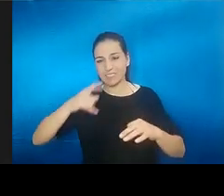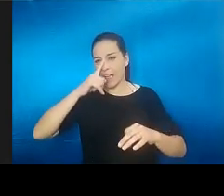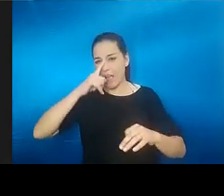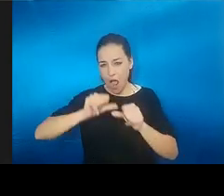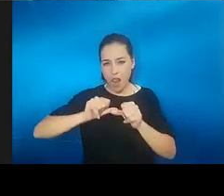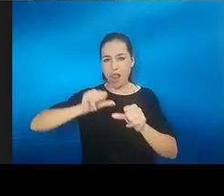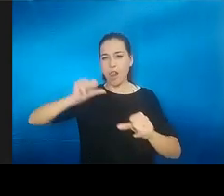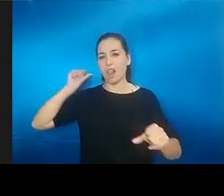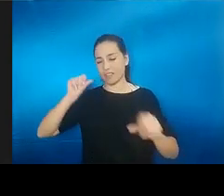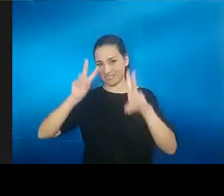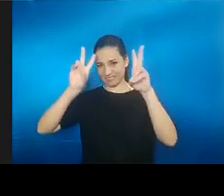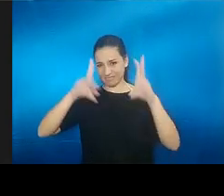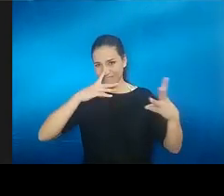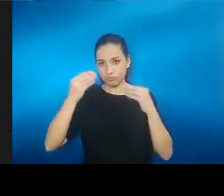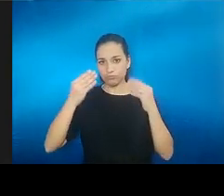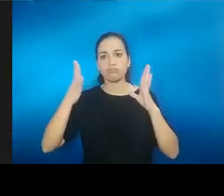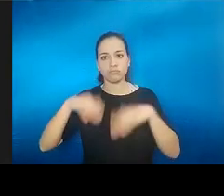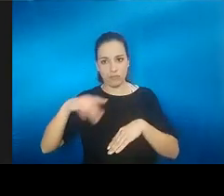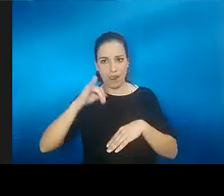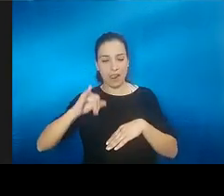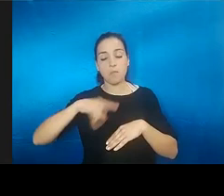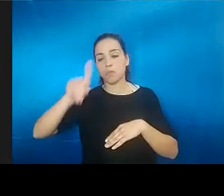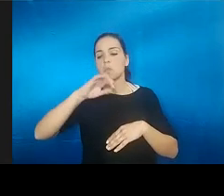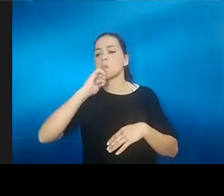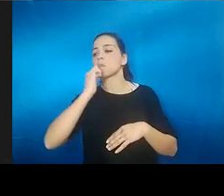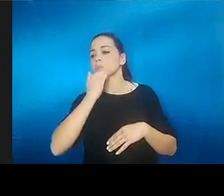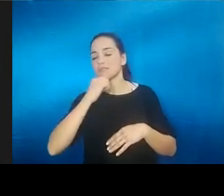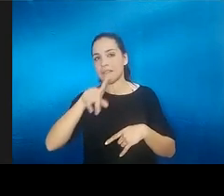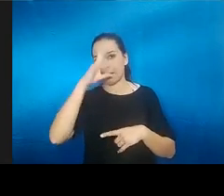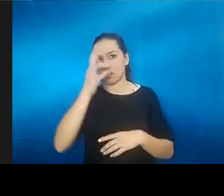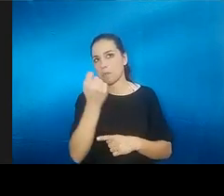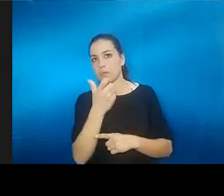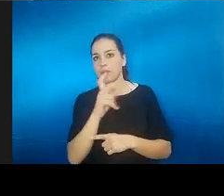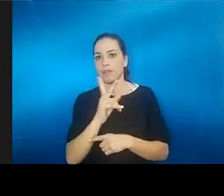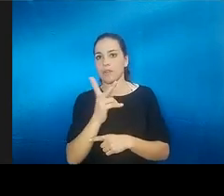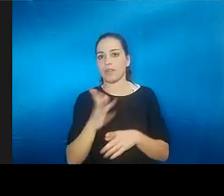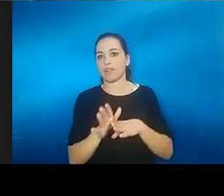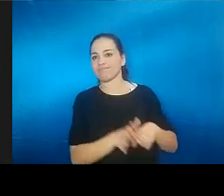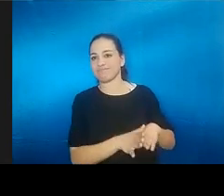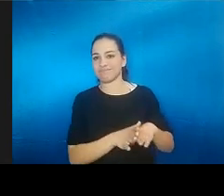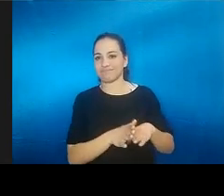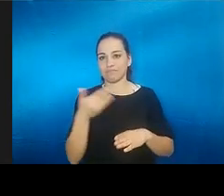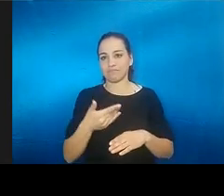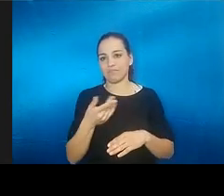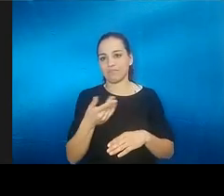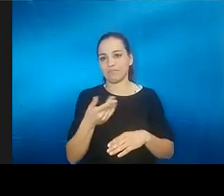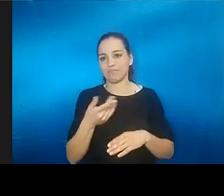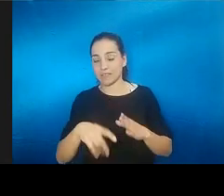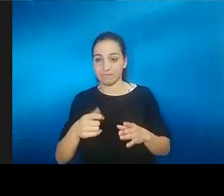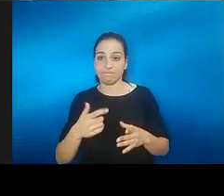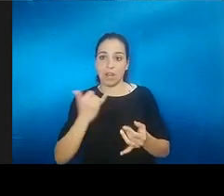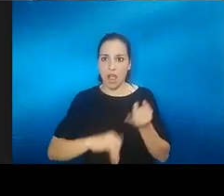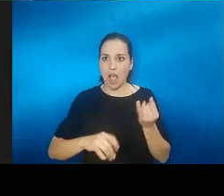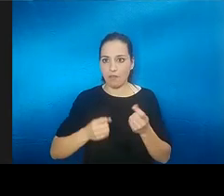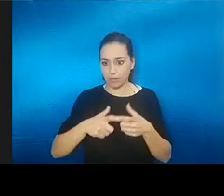lo que comentaba antes Silvia no nos hemos quejado por desgracia en la ciudad que estamos el que no llora no mama y